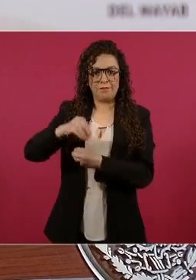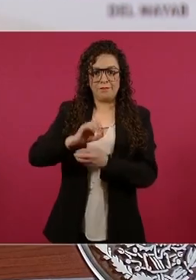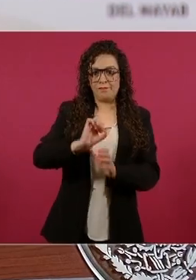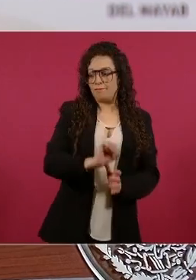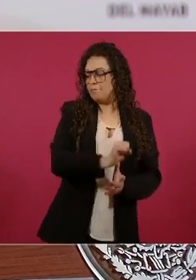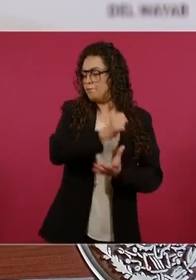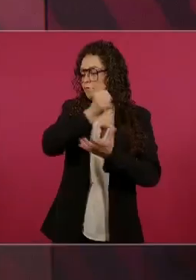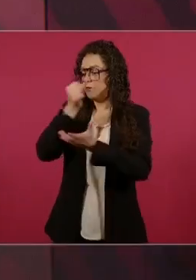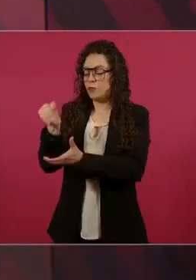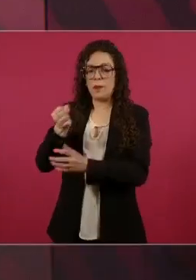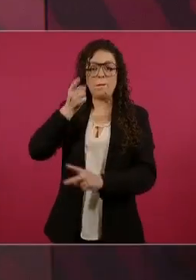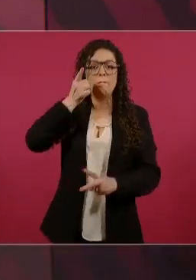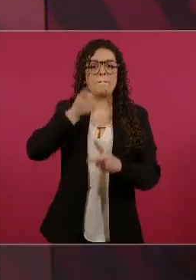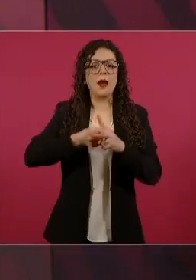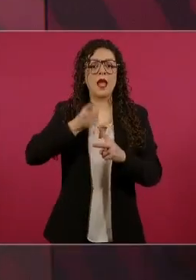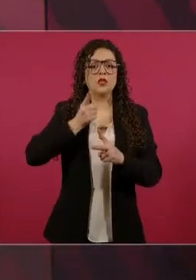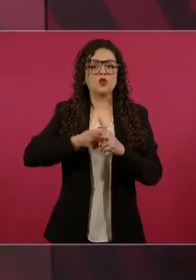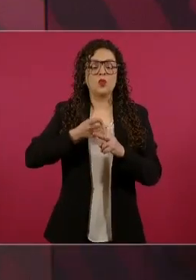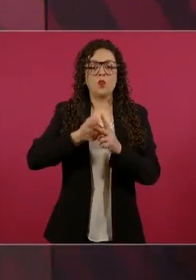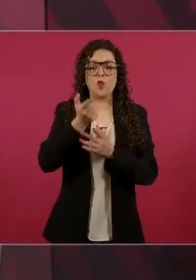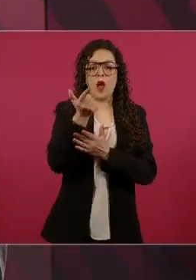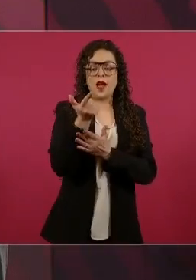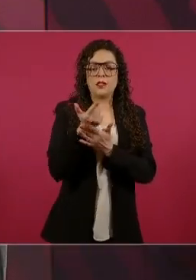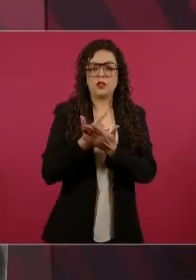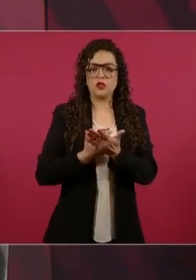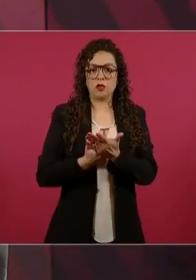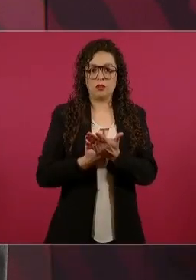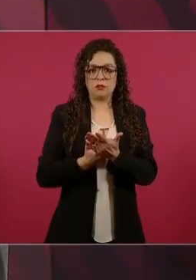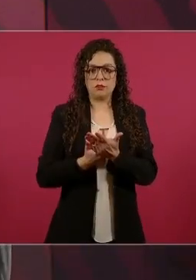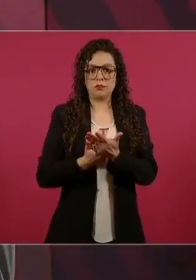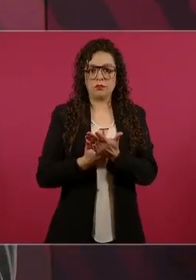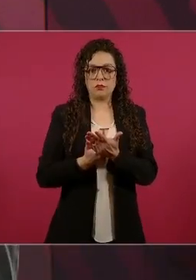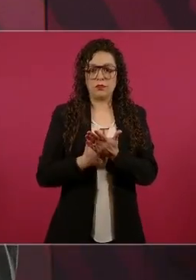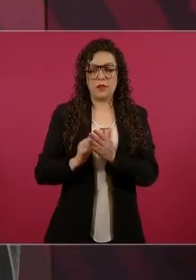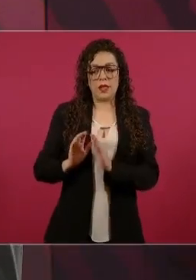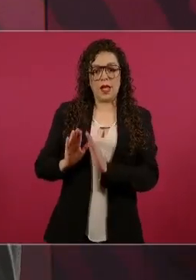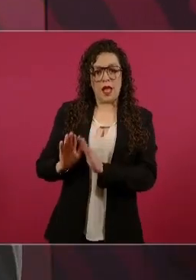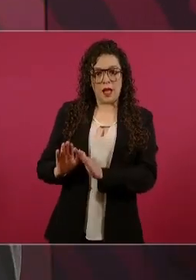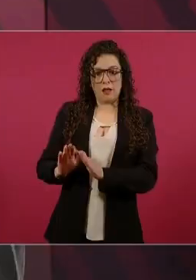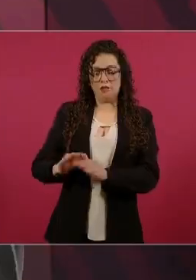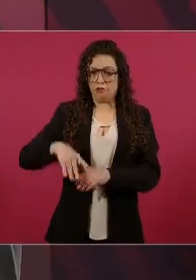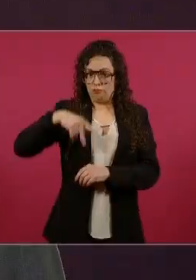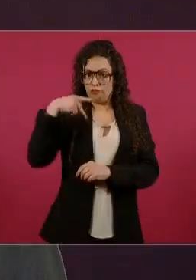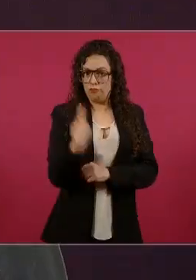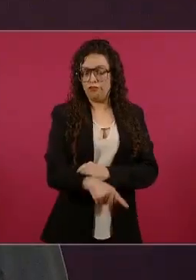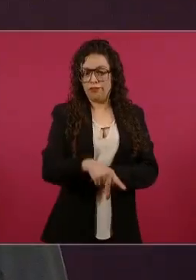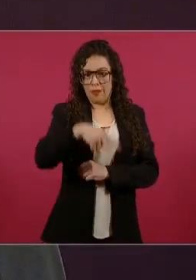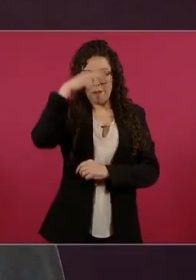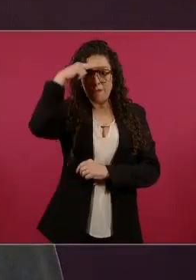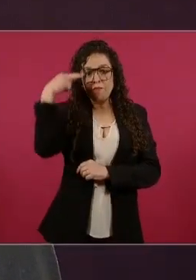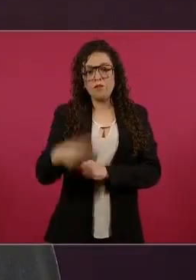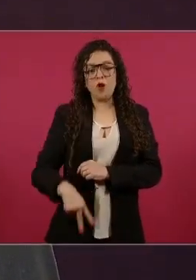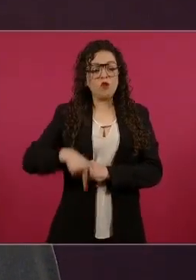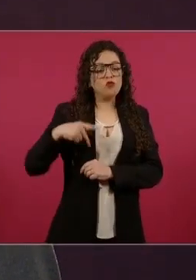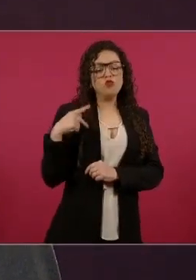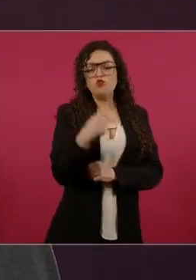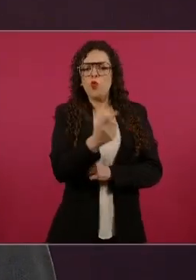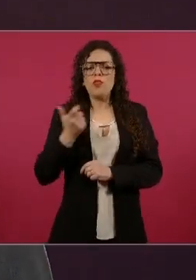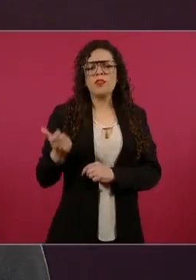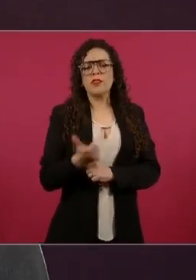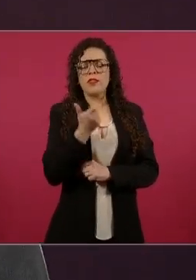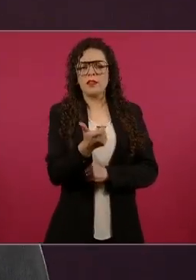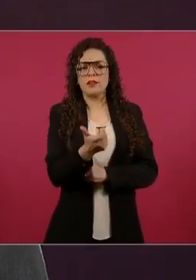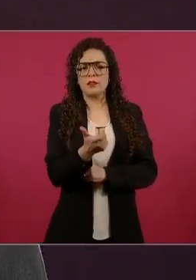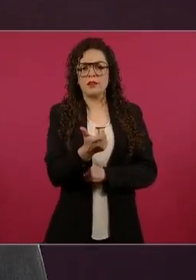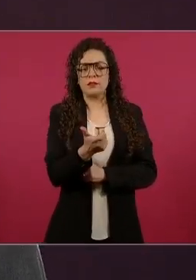dinero del pueblo. Nosotros estamos pidiendo eso, lo que estamos pidiendo es actúen